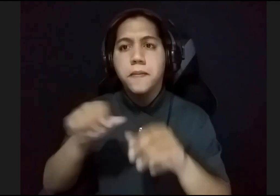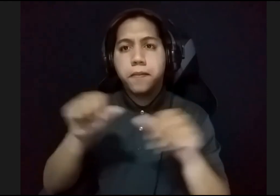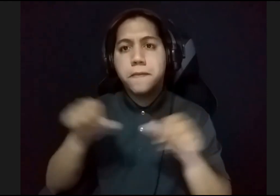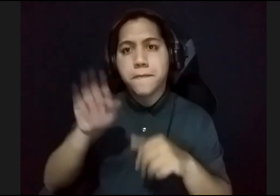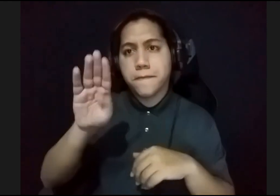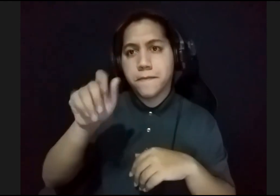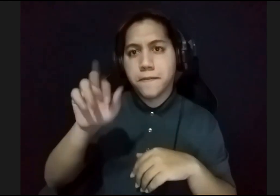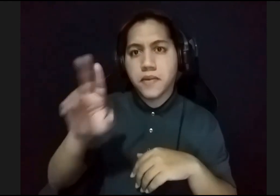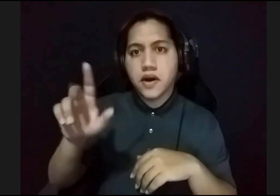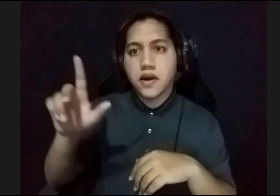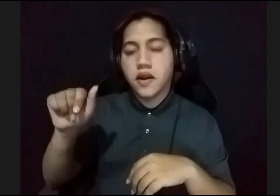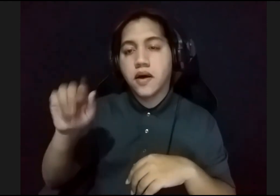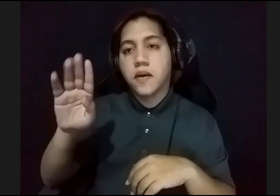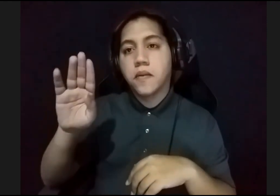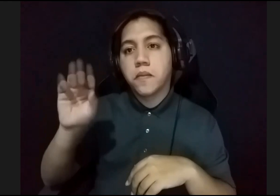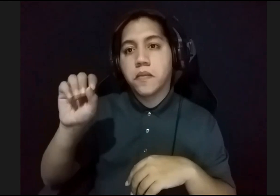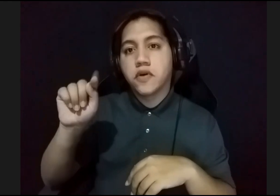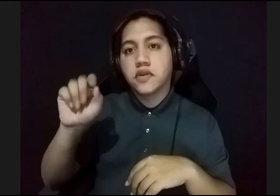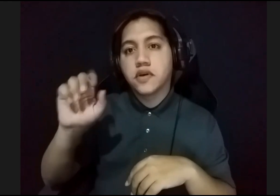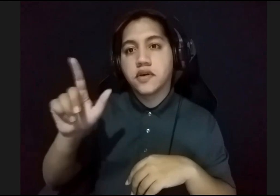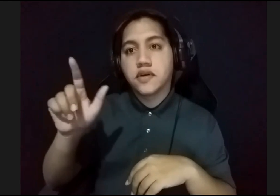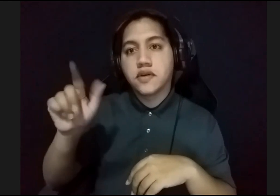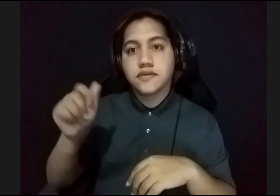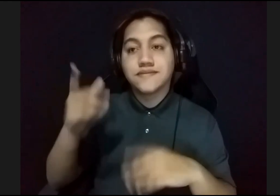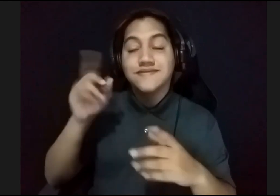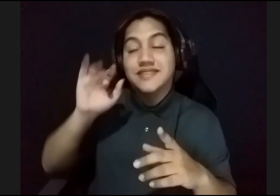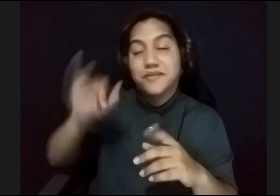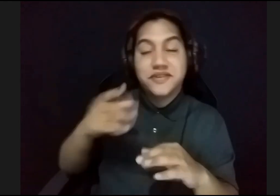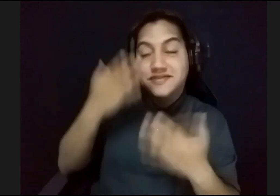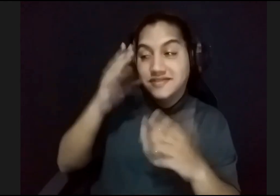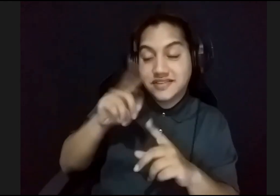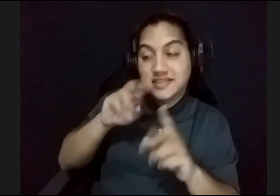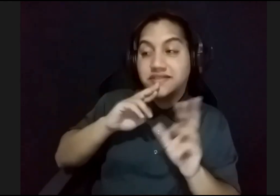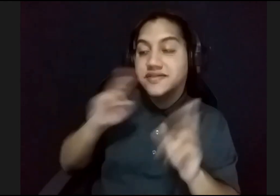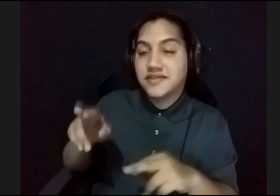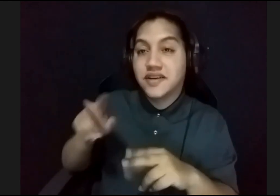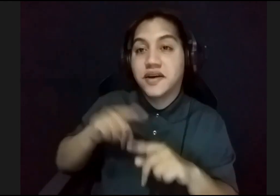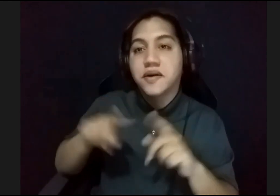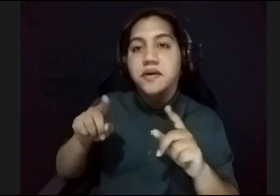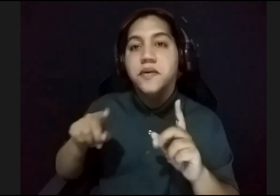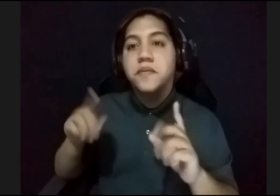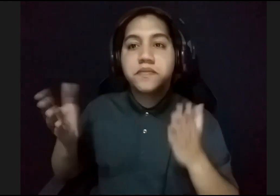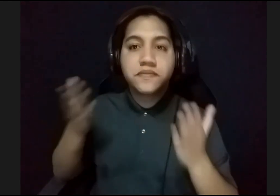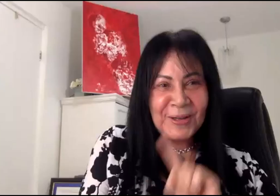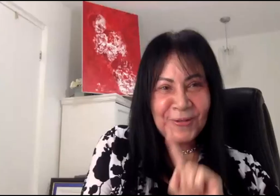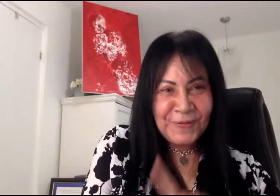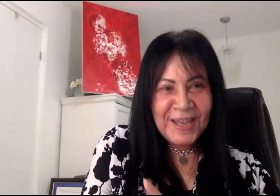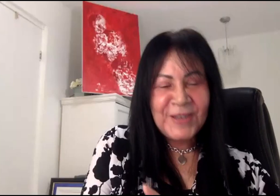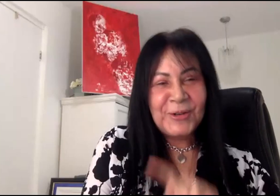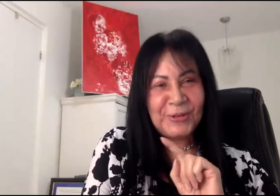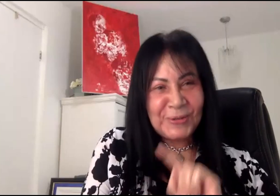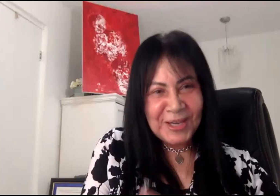Esa es una pregunta que específicamente no sé la contestación, pero a lo mejor Pablo